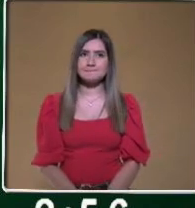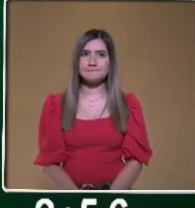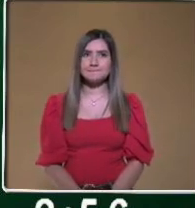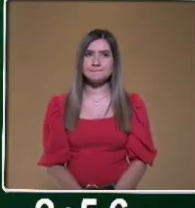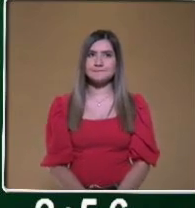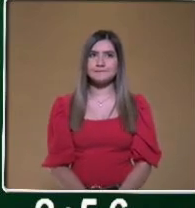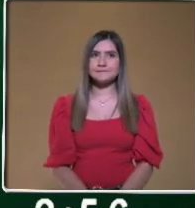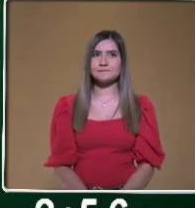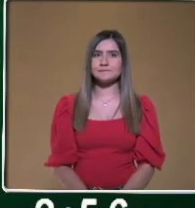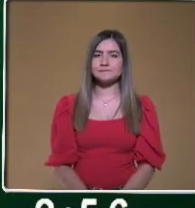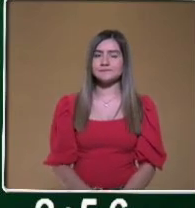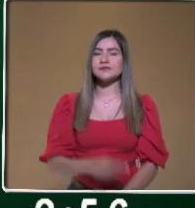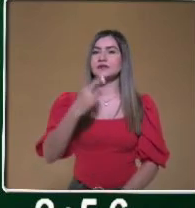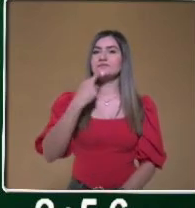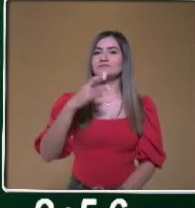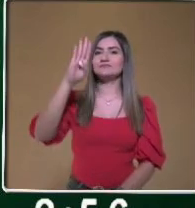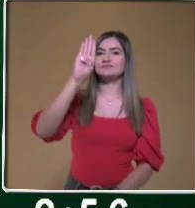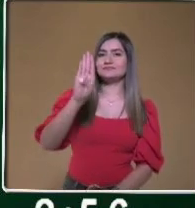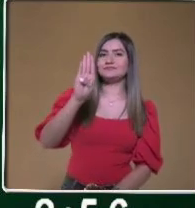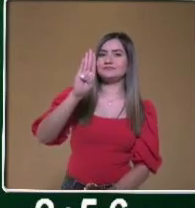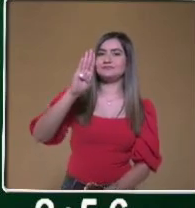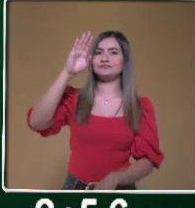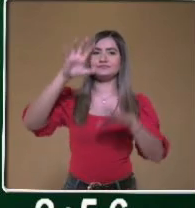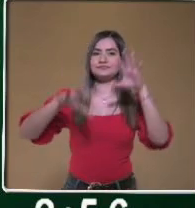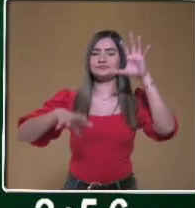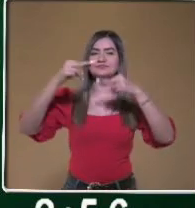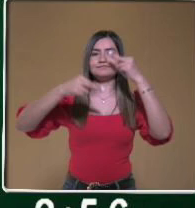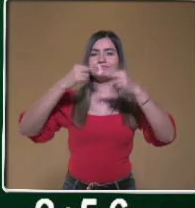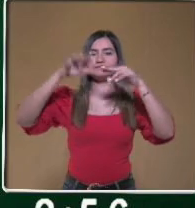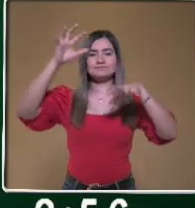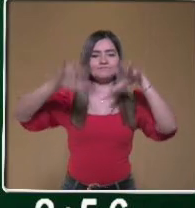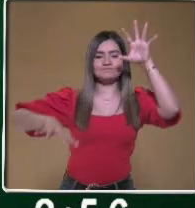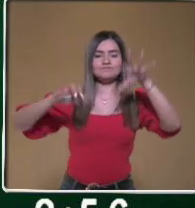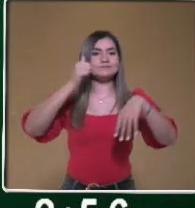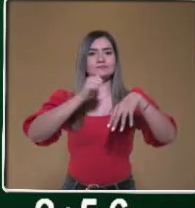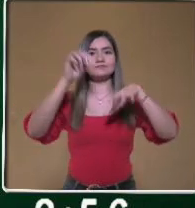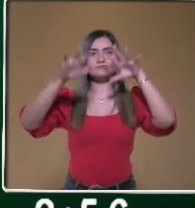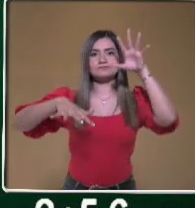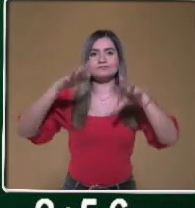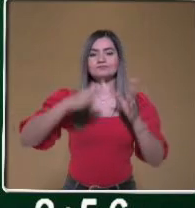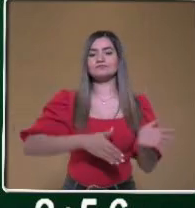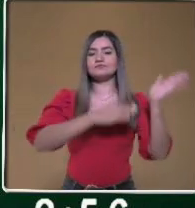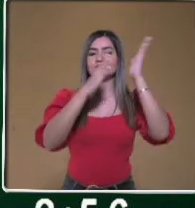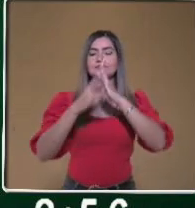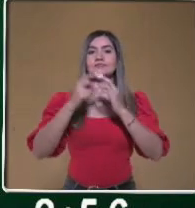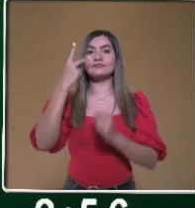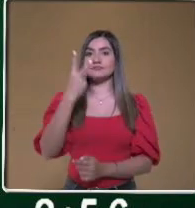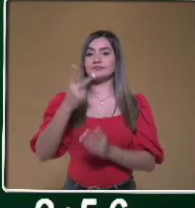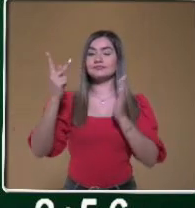únicamente en la temporada de lluvias. Vamos a ver nuestra segunda pregunta.